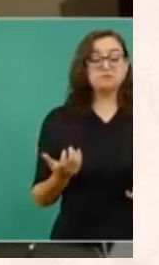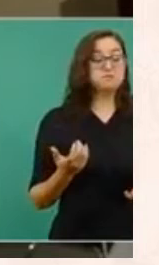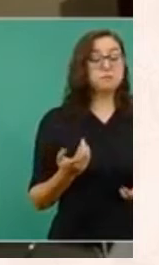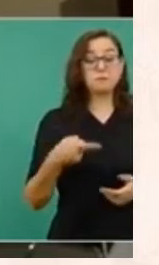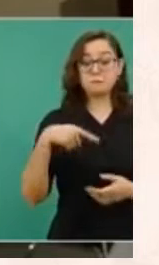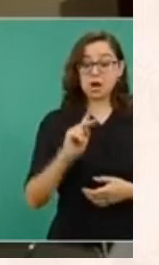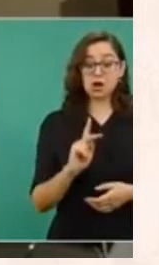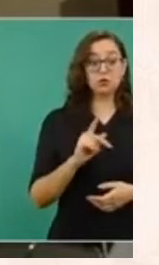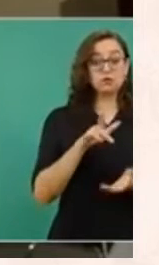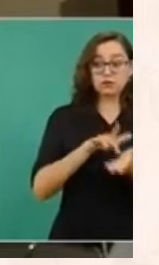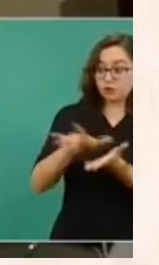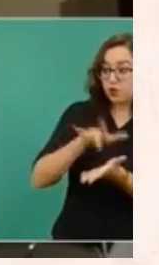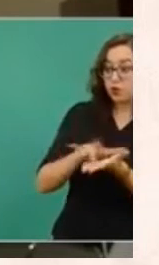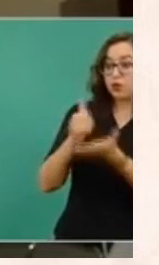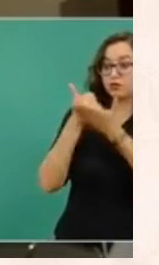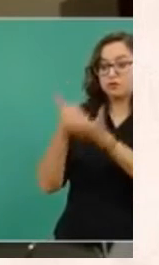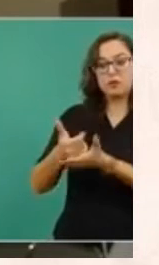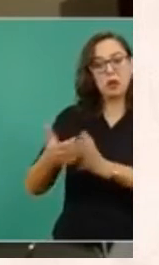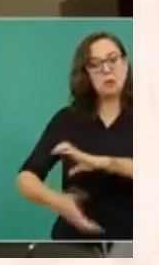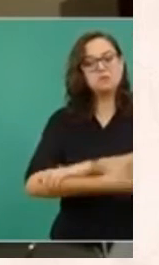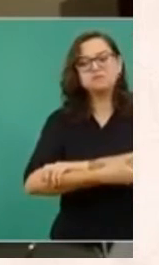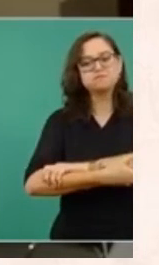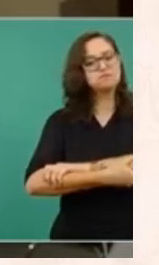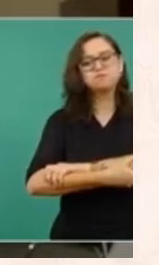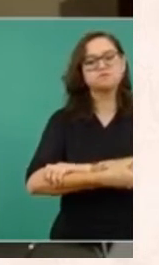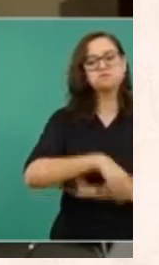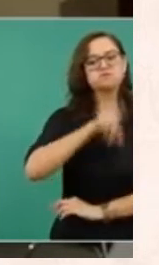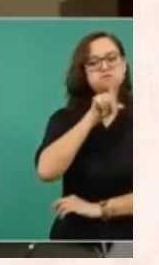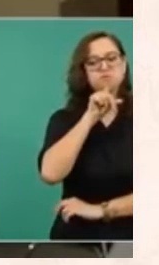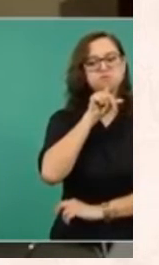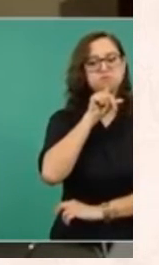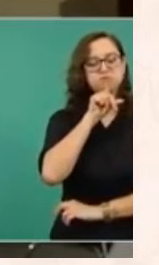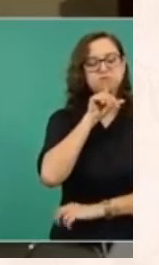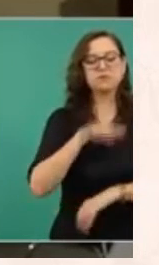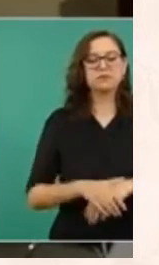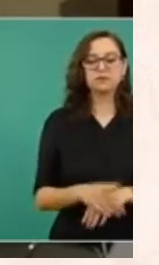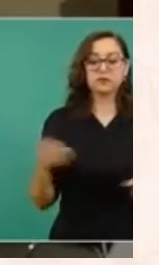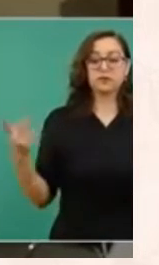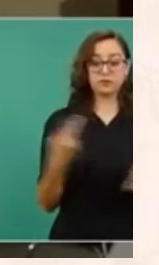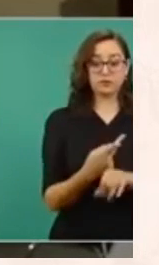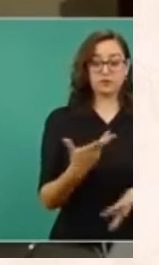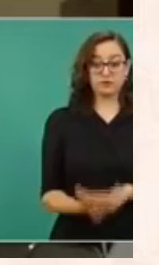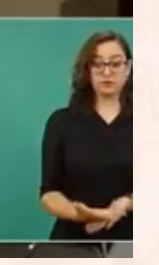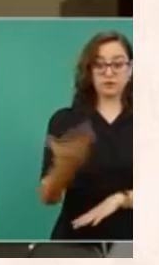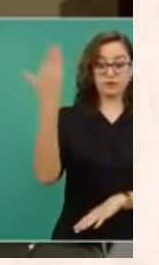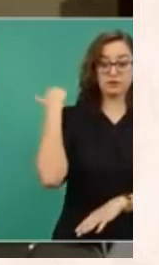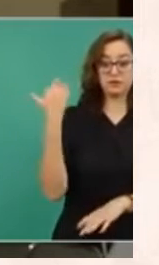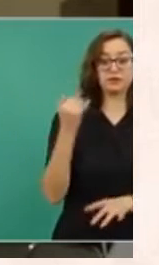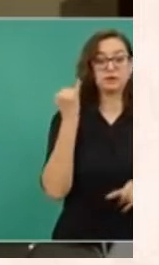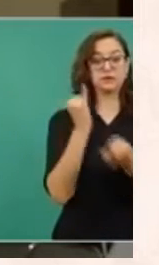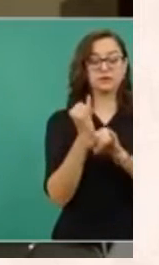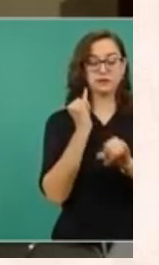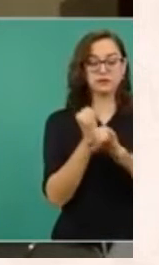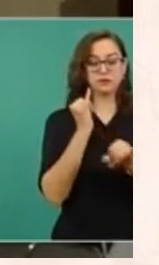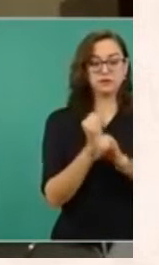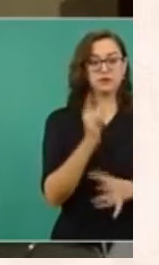ser solidarios, pues hace unos días atrás en redes sociales vimos un claro ejemplo de